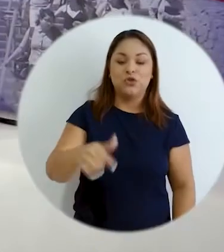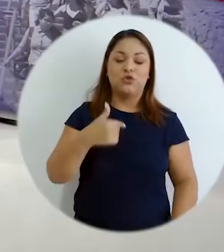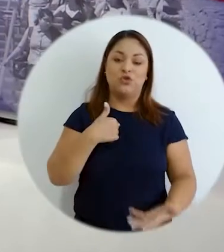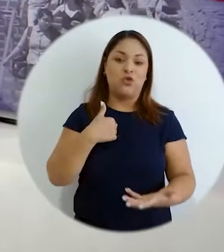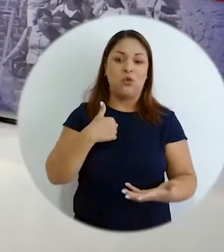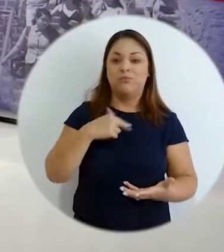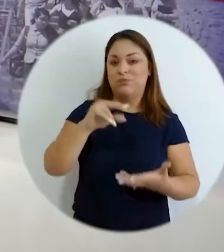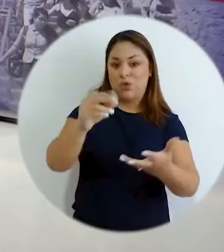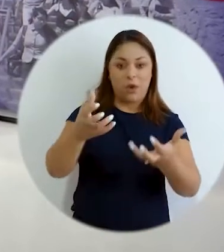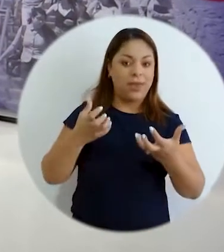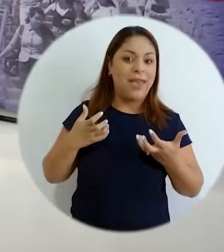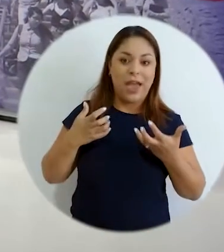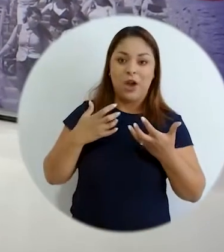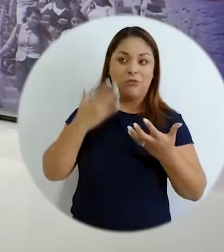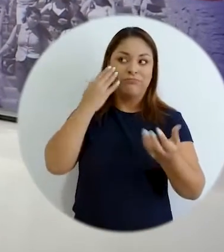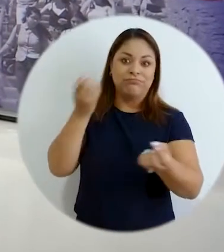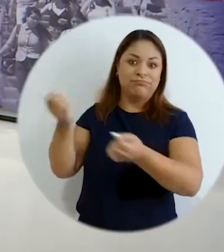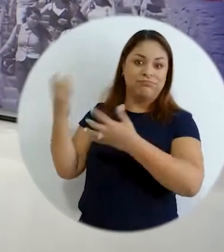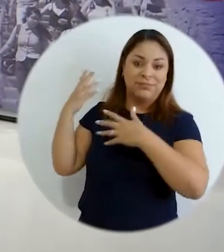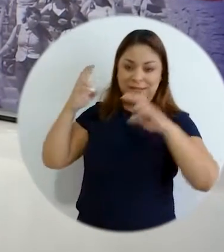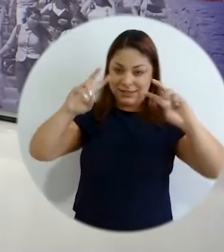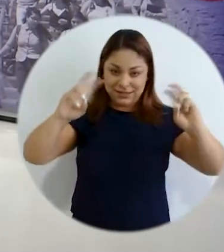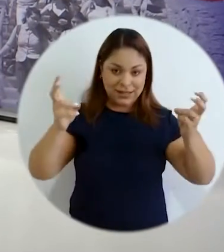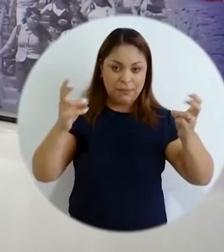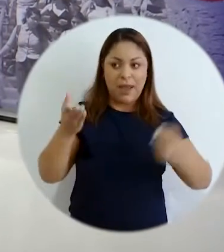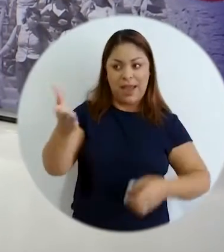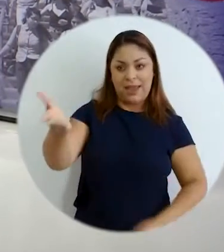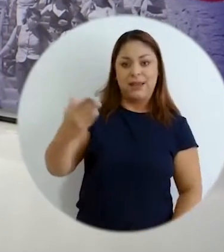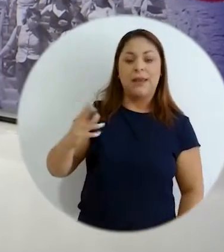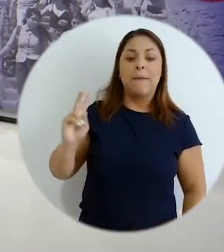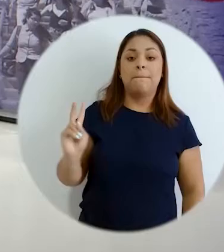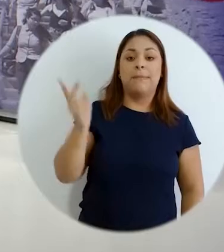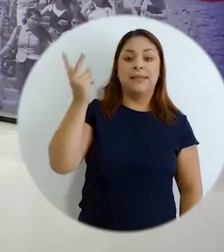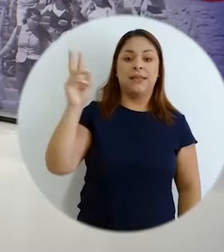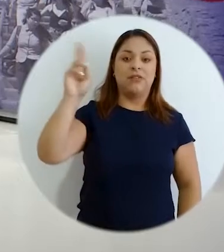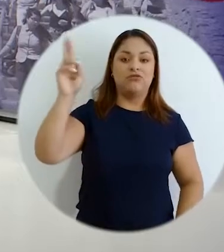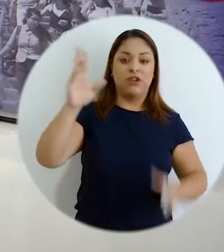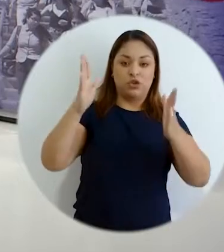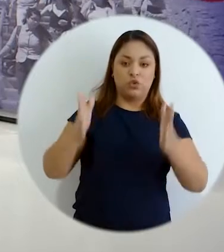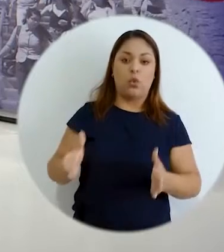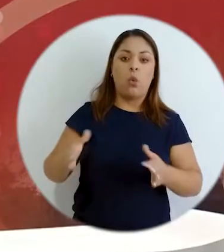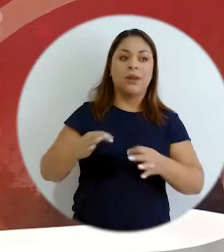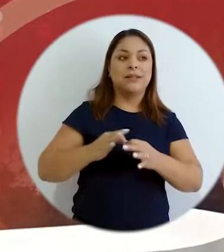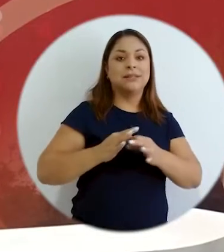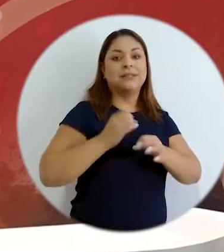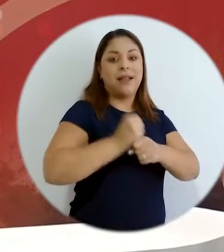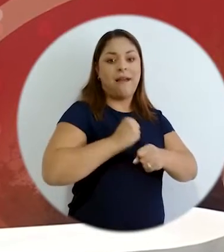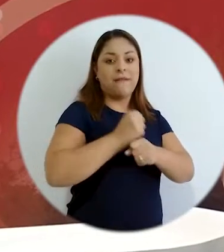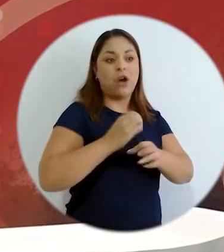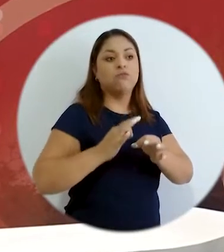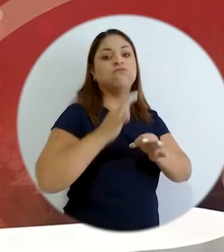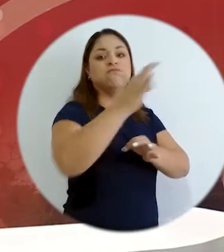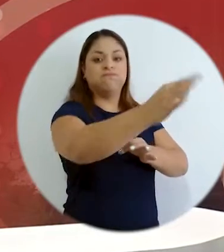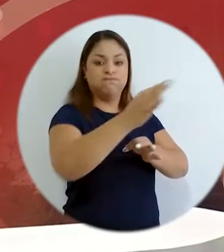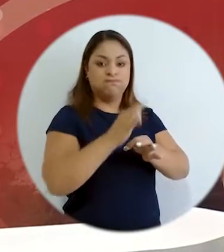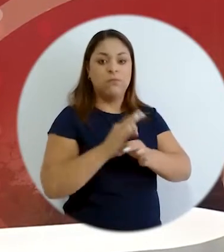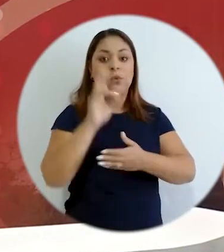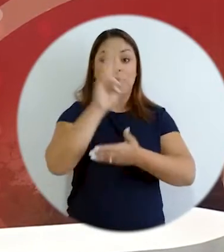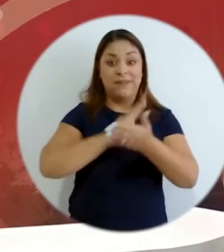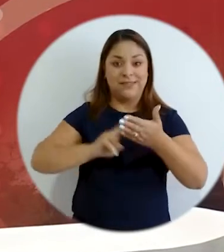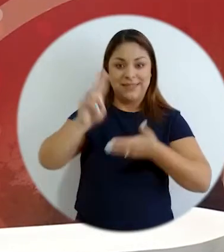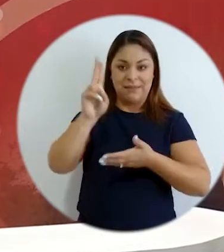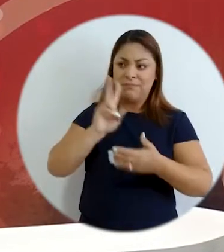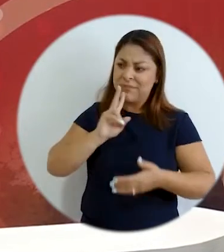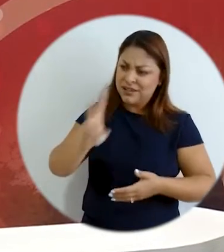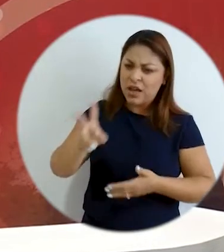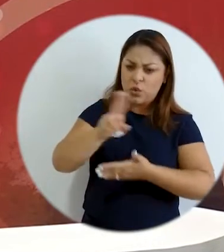un tema que no quería dejar pasar aprovechando que está aquí don Martín quien es vicerector de extensión en la UNA las universidades públicas tienen un